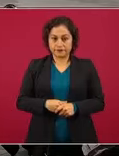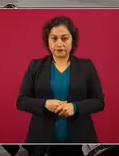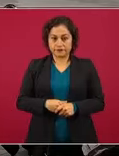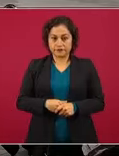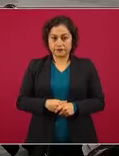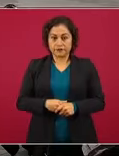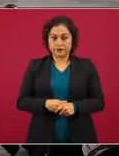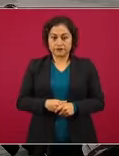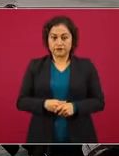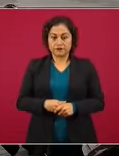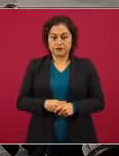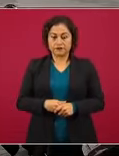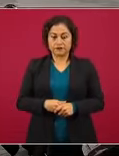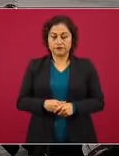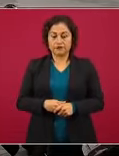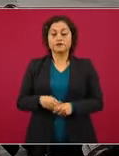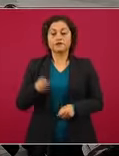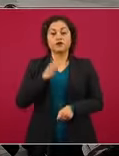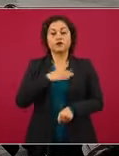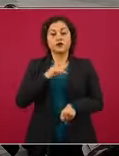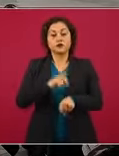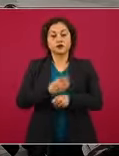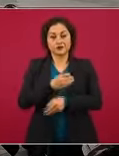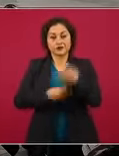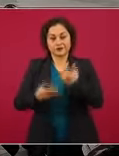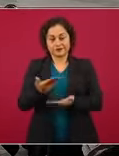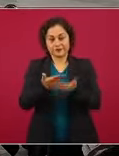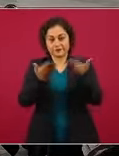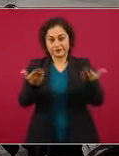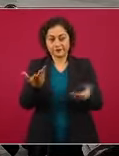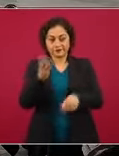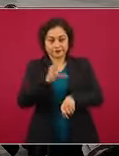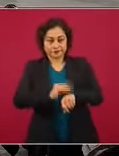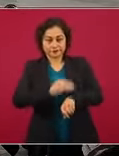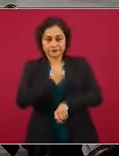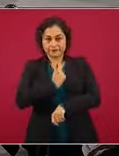Buenos días a todas, a todos, con su permiso, señor presidente.